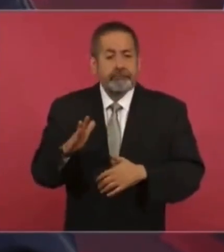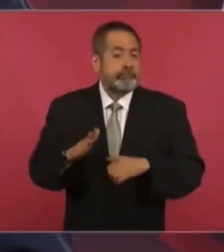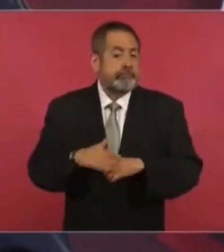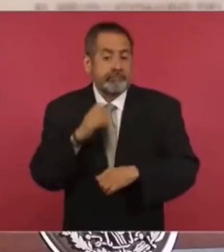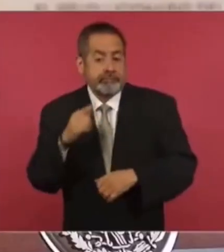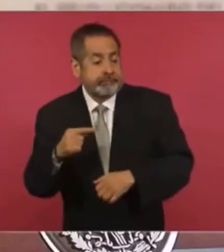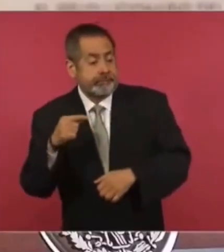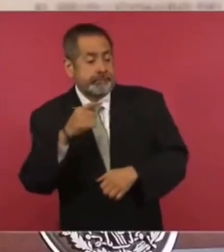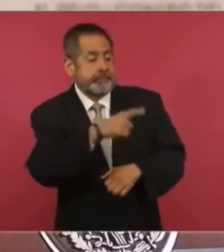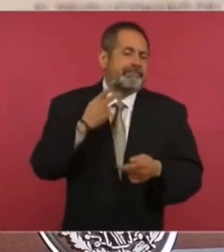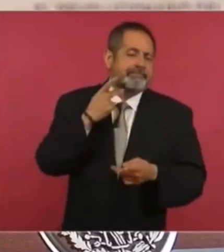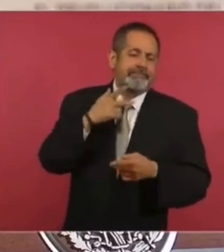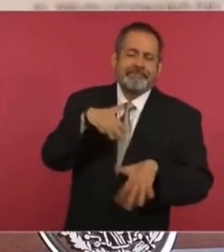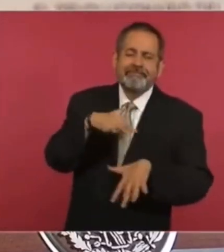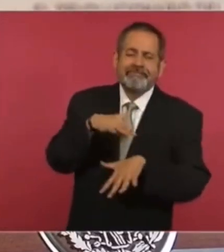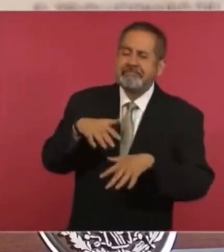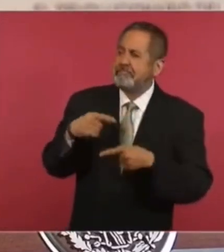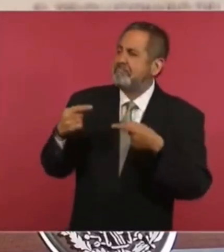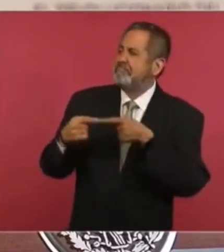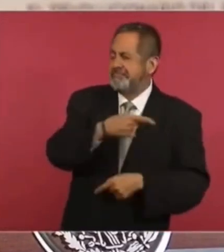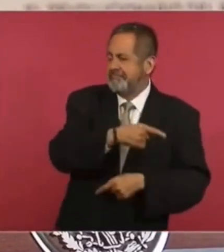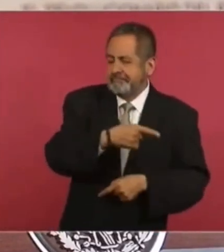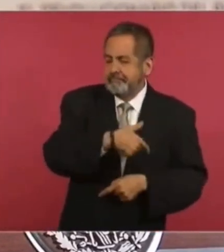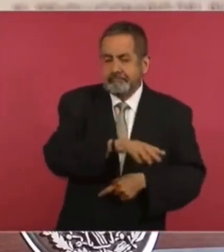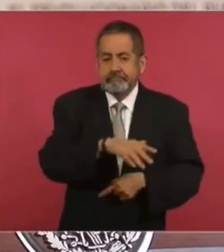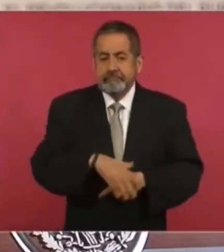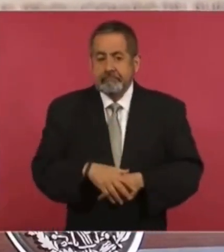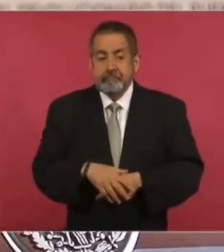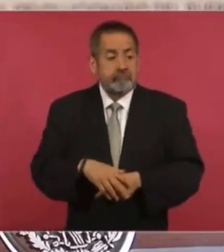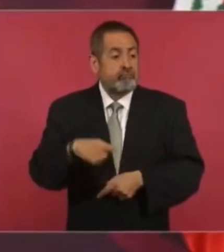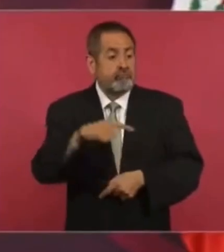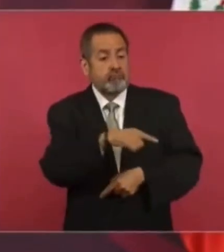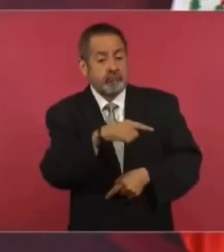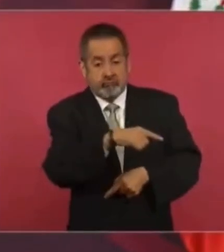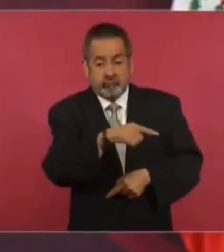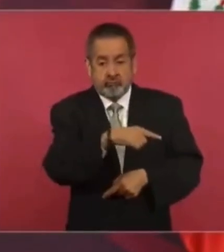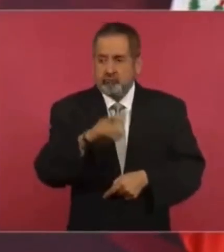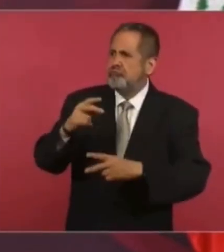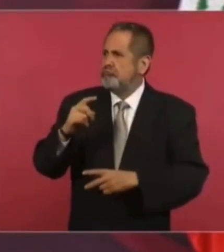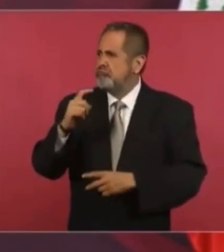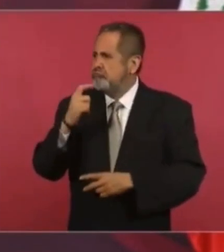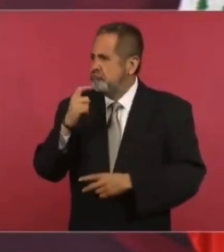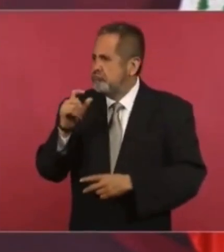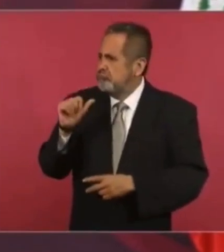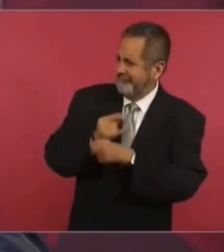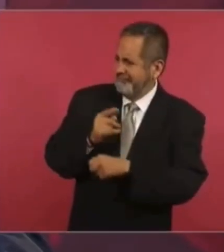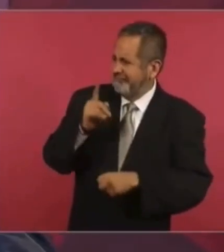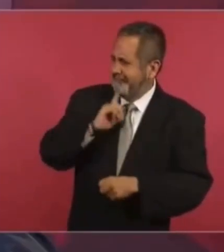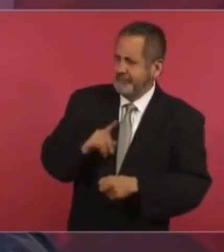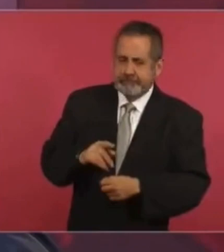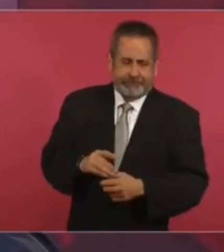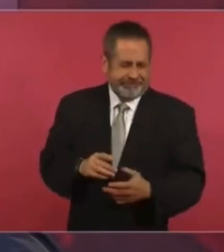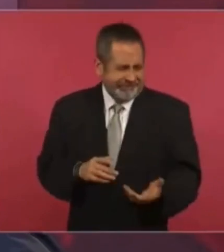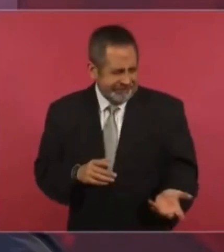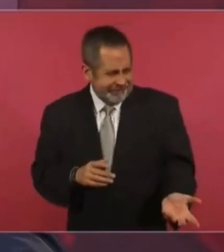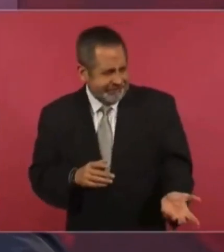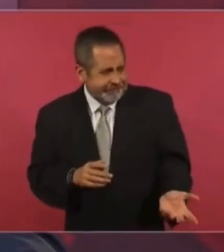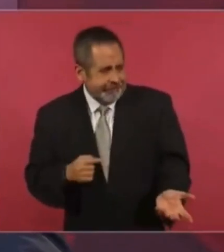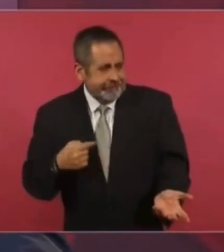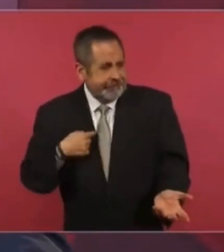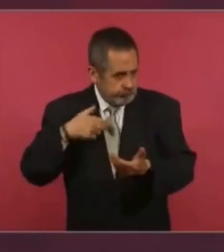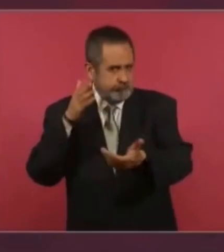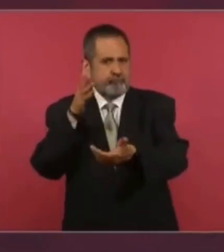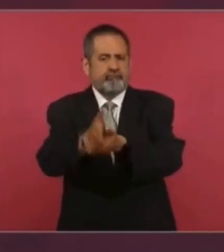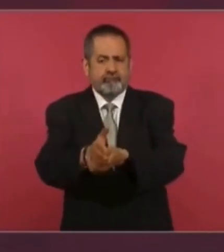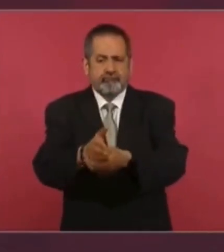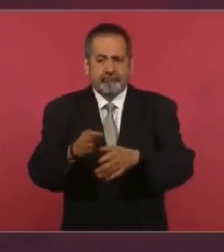politiqueros han sostenido que no he ido a Acapulco. Y fui desde el